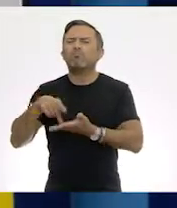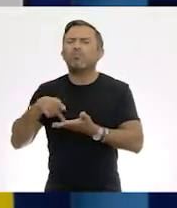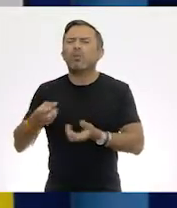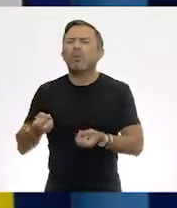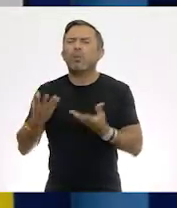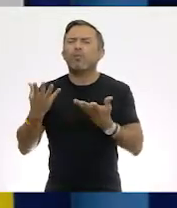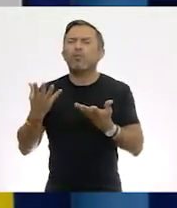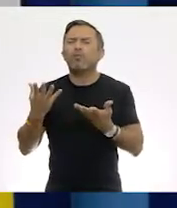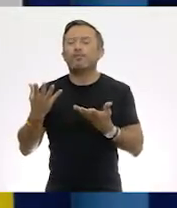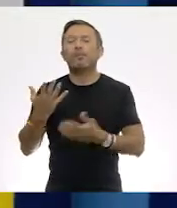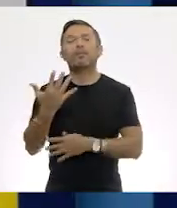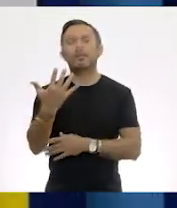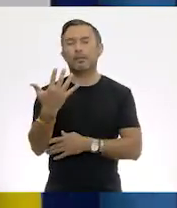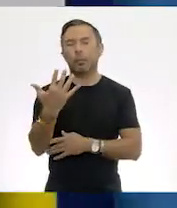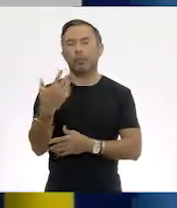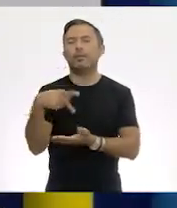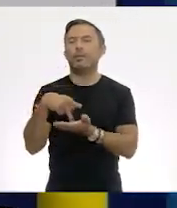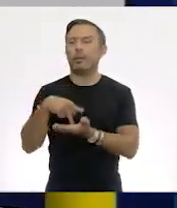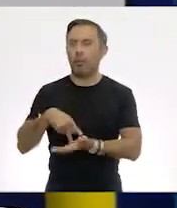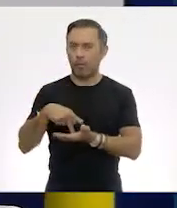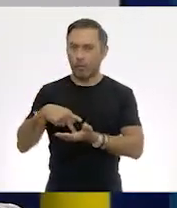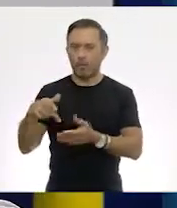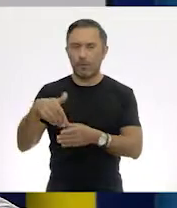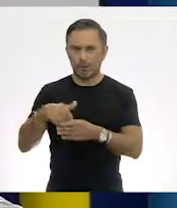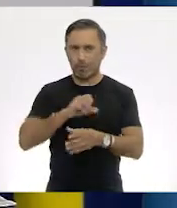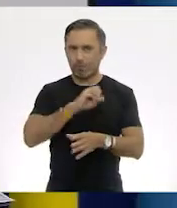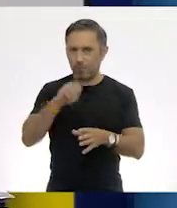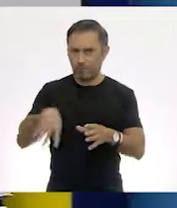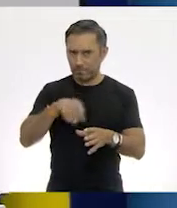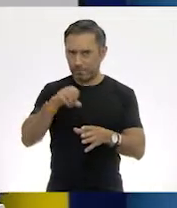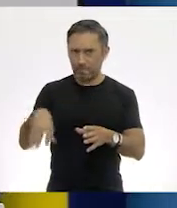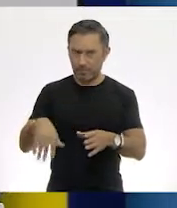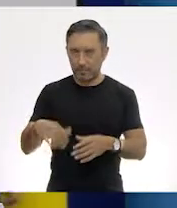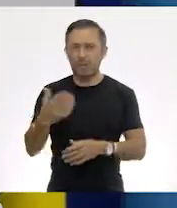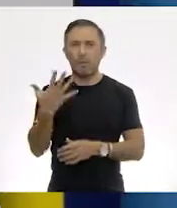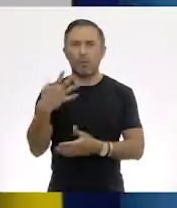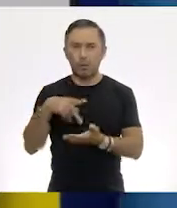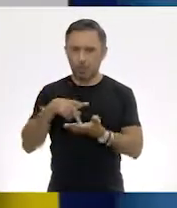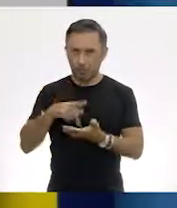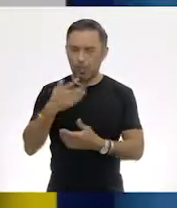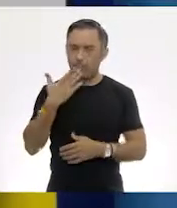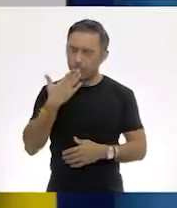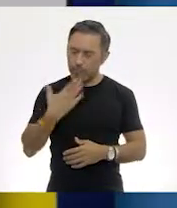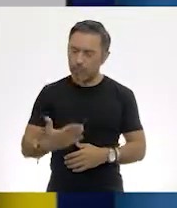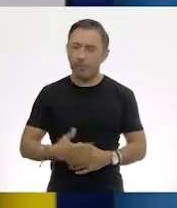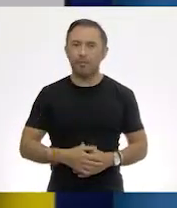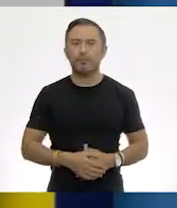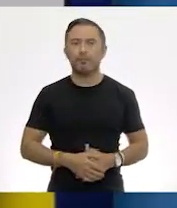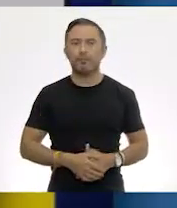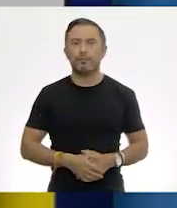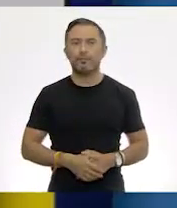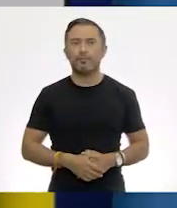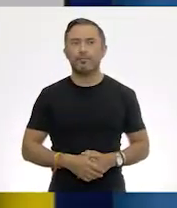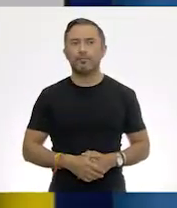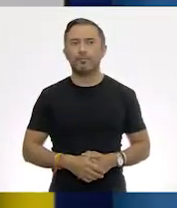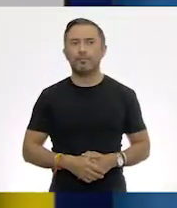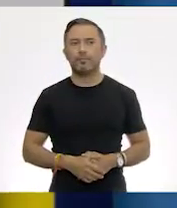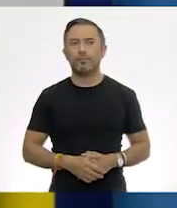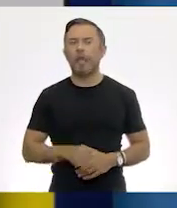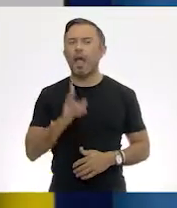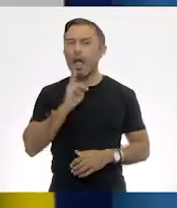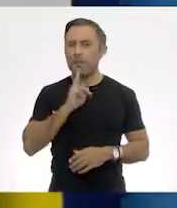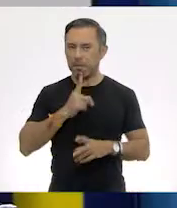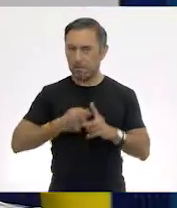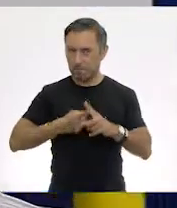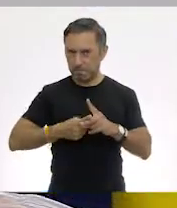De 5 kilogramos. De 5, maestra. De 5, muy bien. Y vamos a hacer la operación